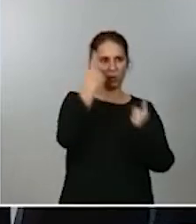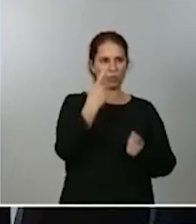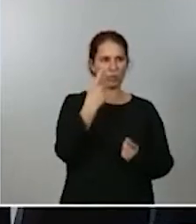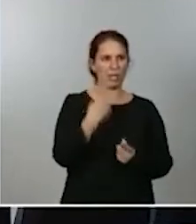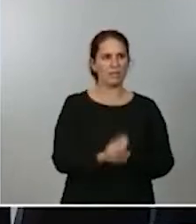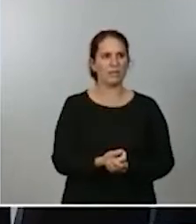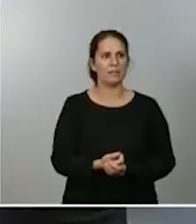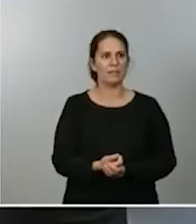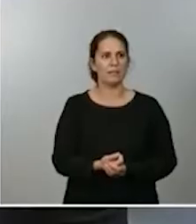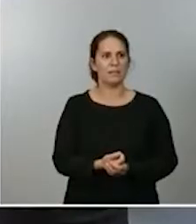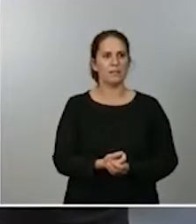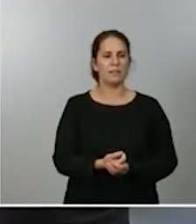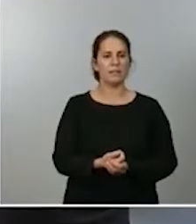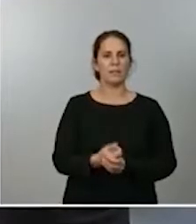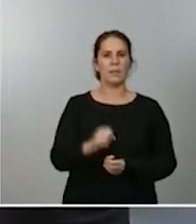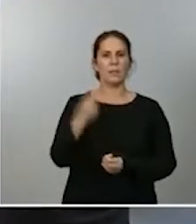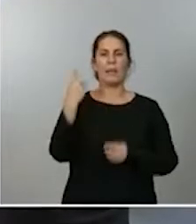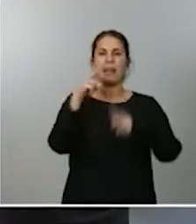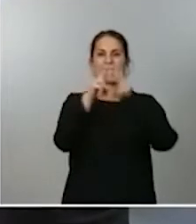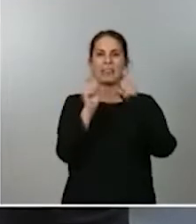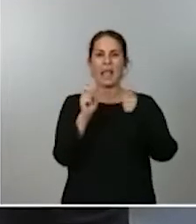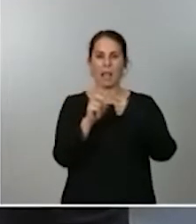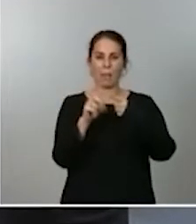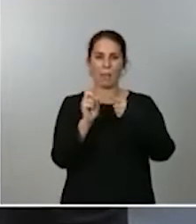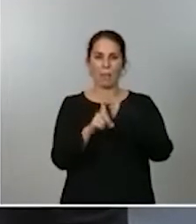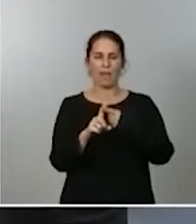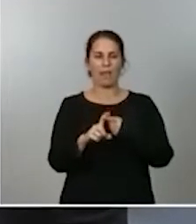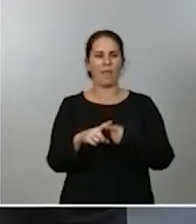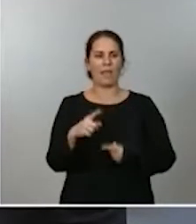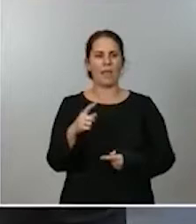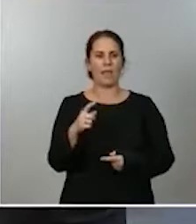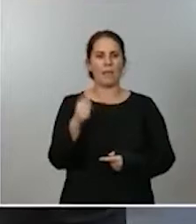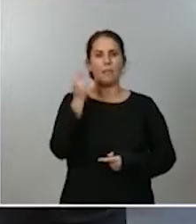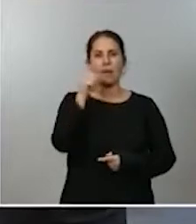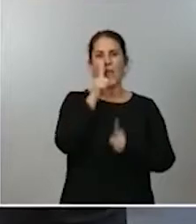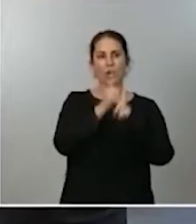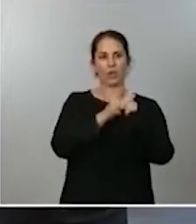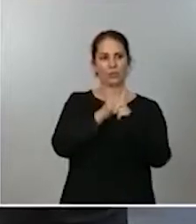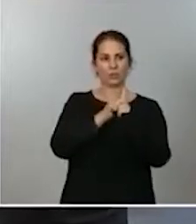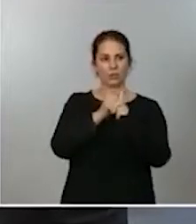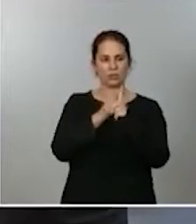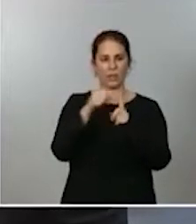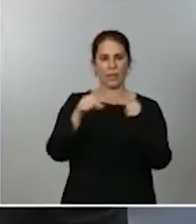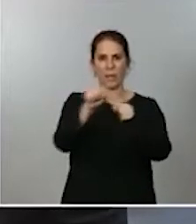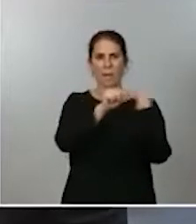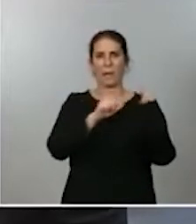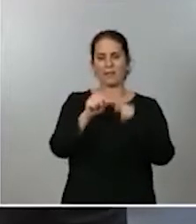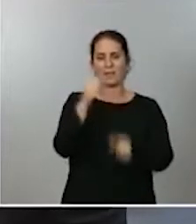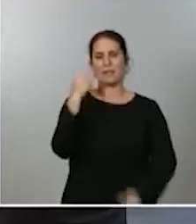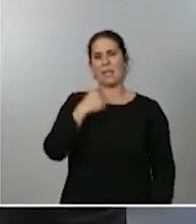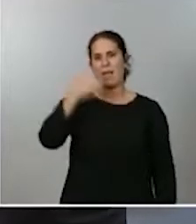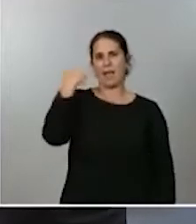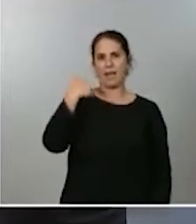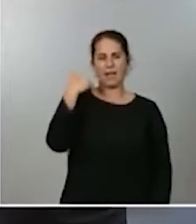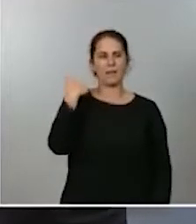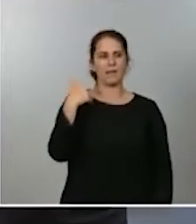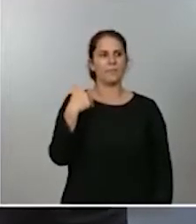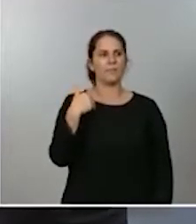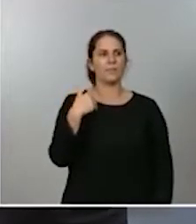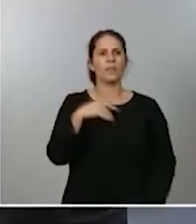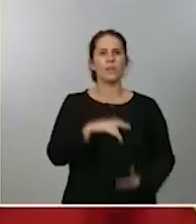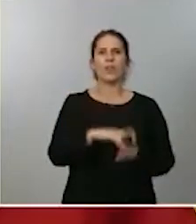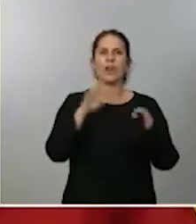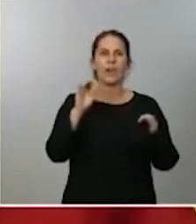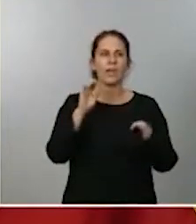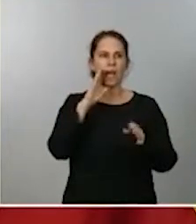primer tema en relación con el tema de los precios de referencia este es un debate que ya tuvimos con ocasión de la aprobación y